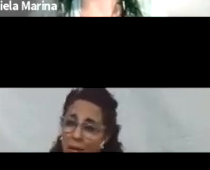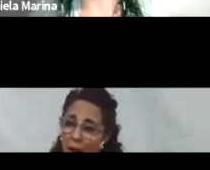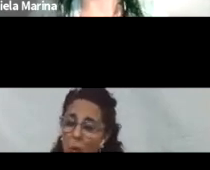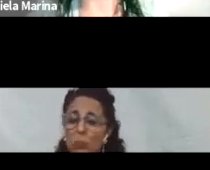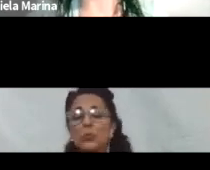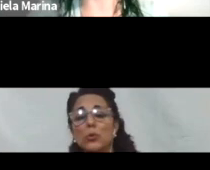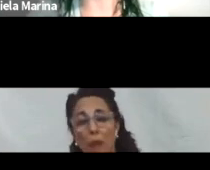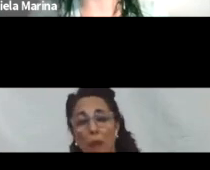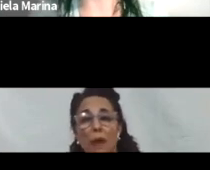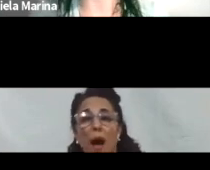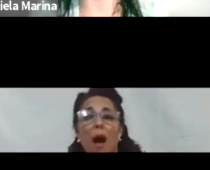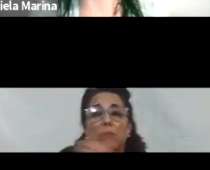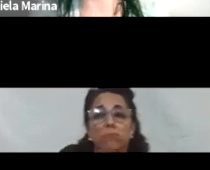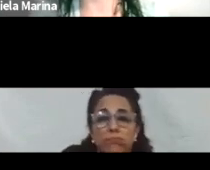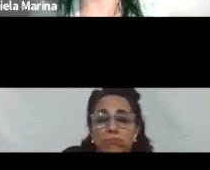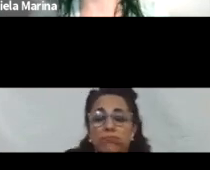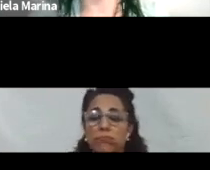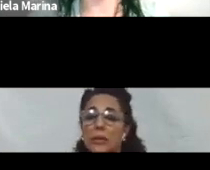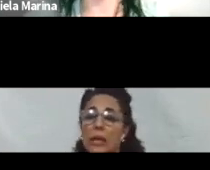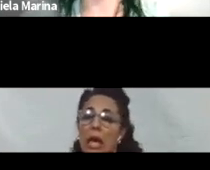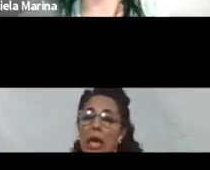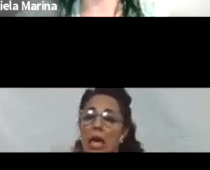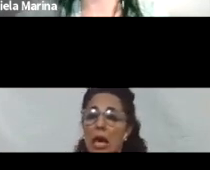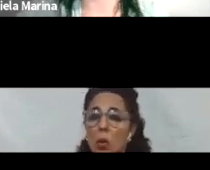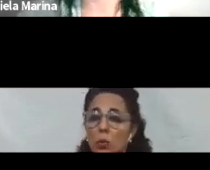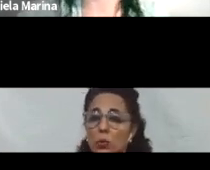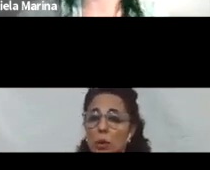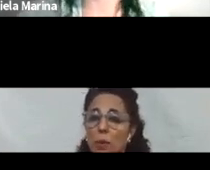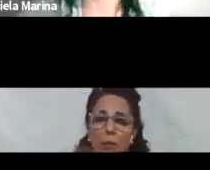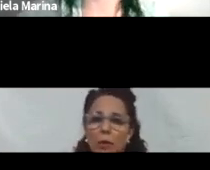educación más accesible e inclusiva para todas las personas.